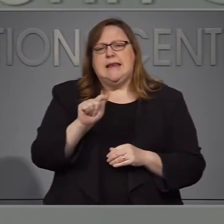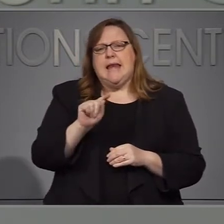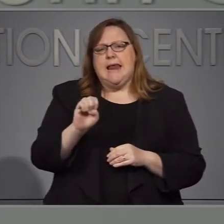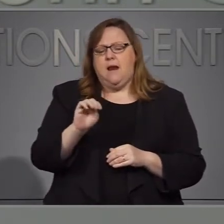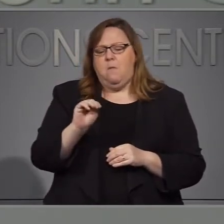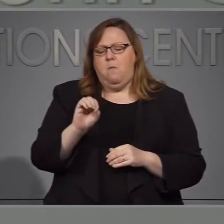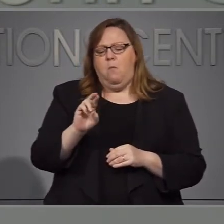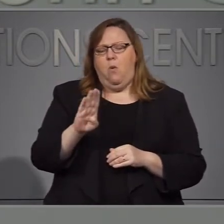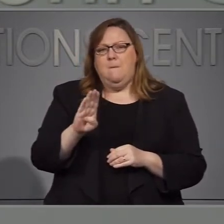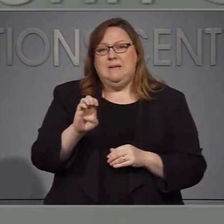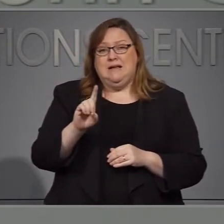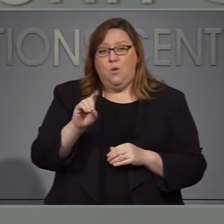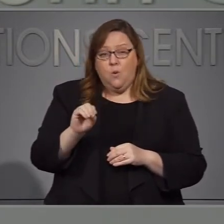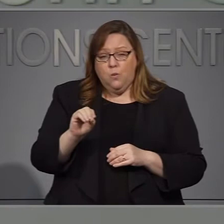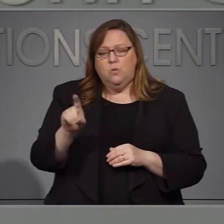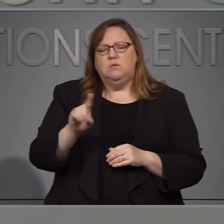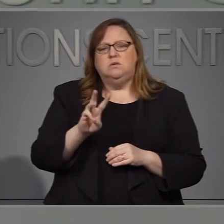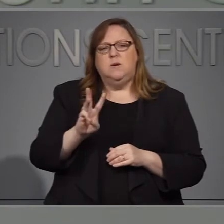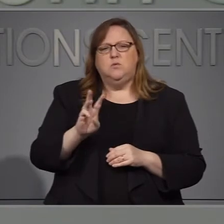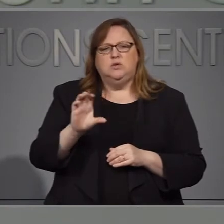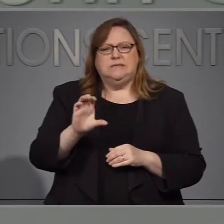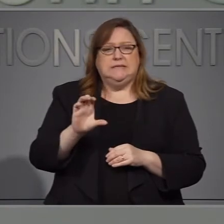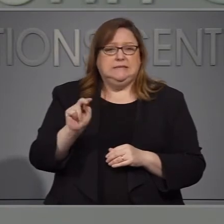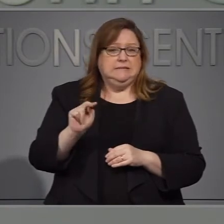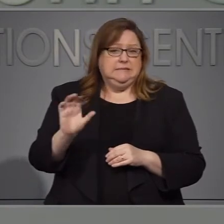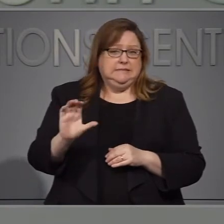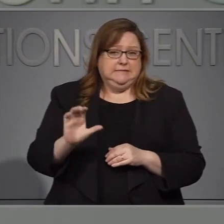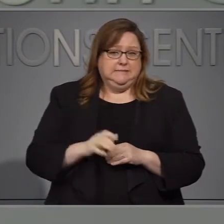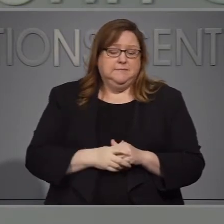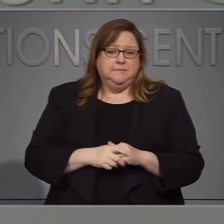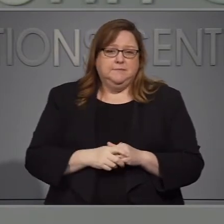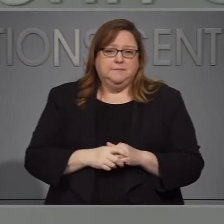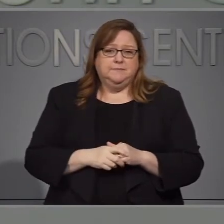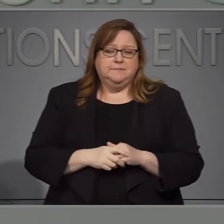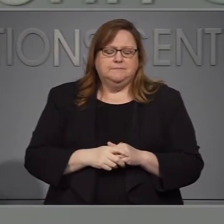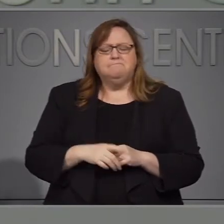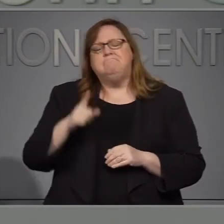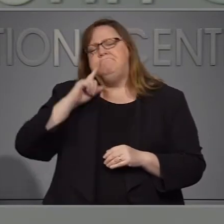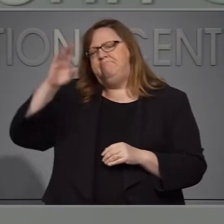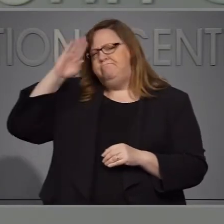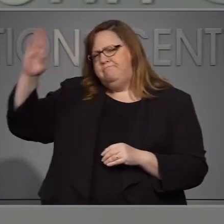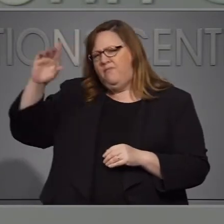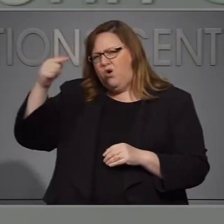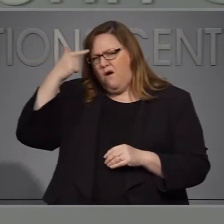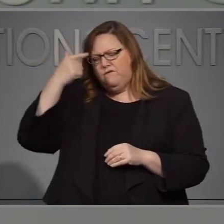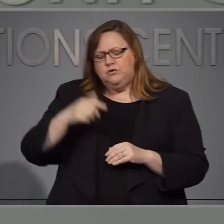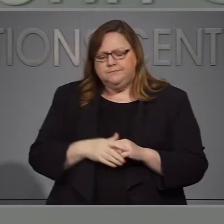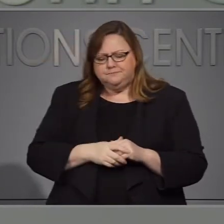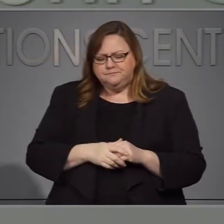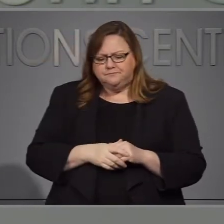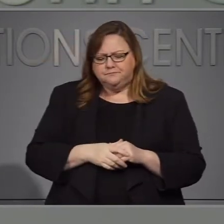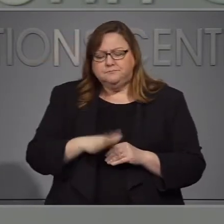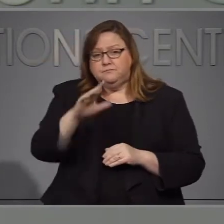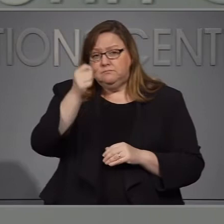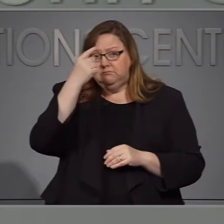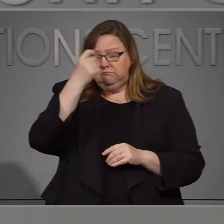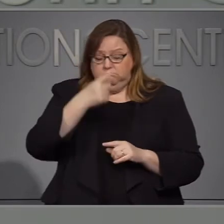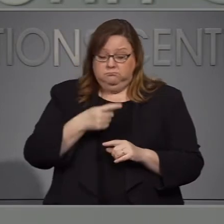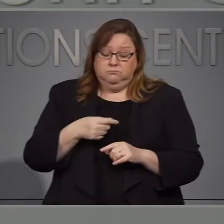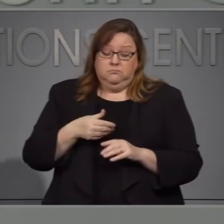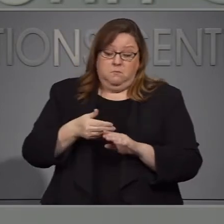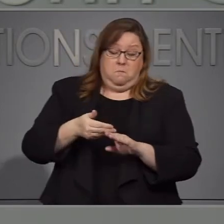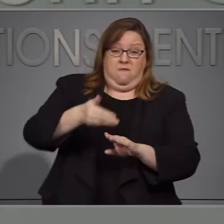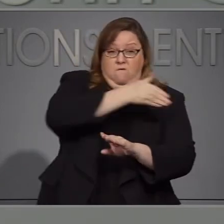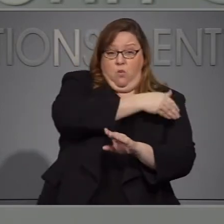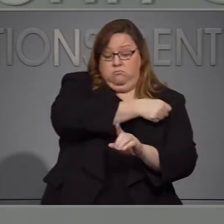Ney, morirán donde llegó en sí. Antes de esta pandemia el gobierno federal